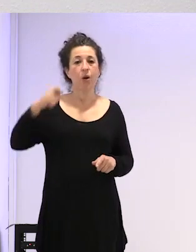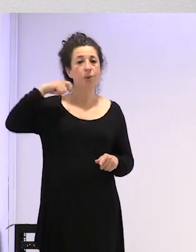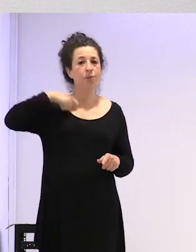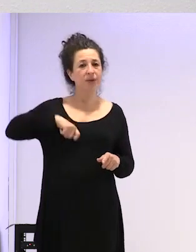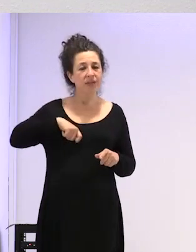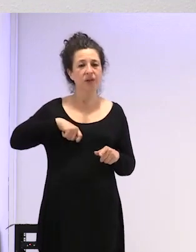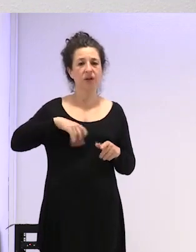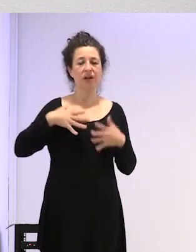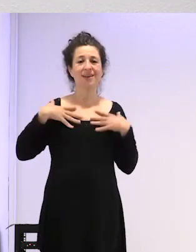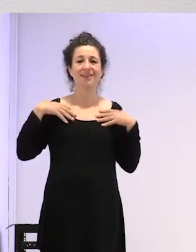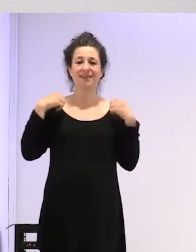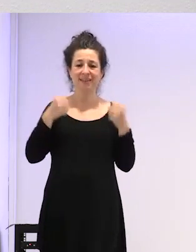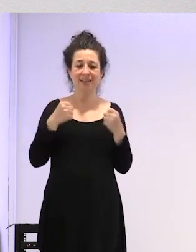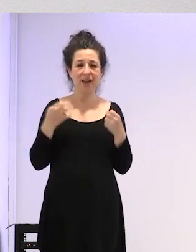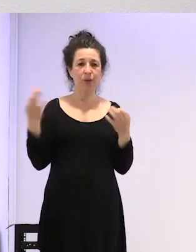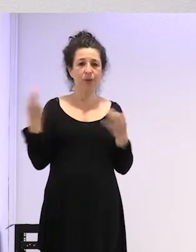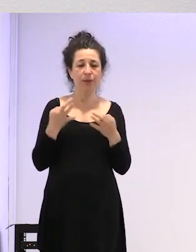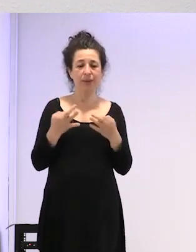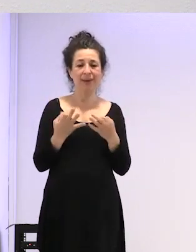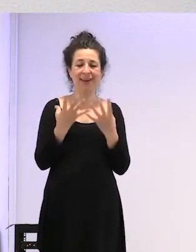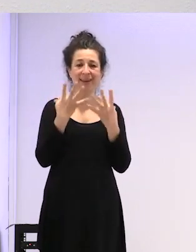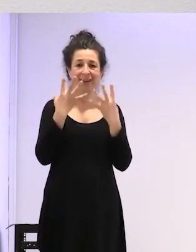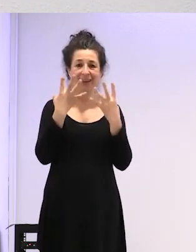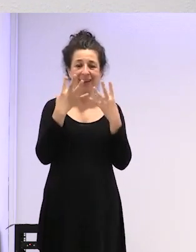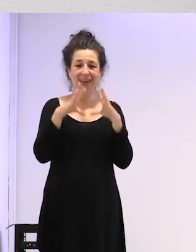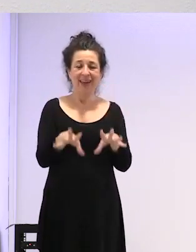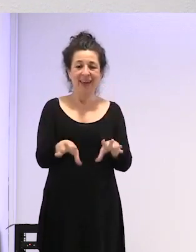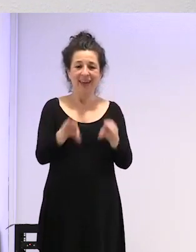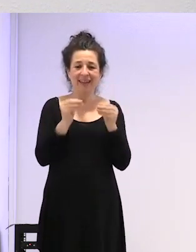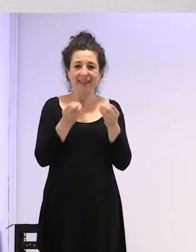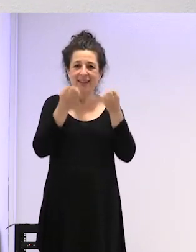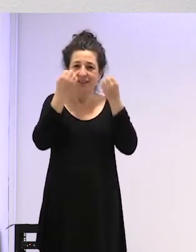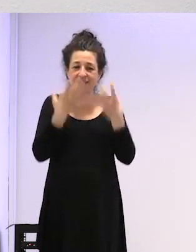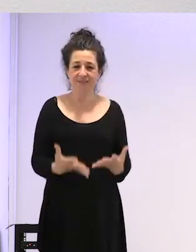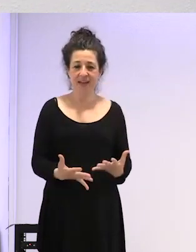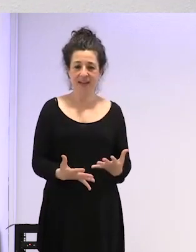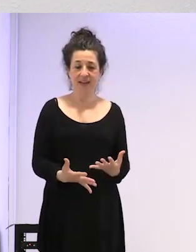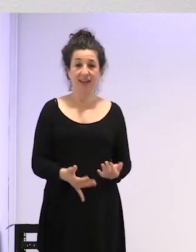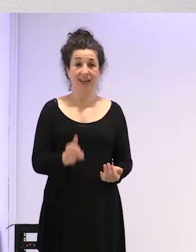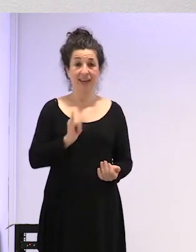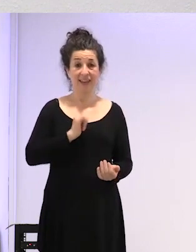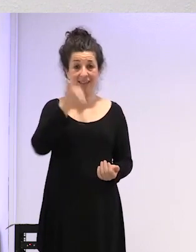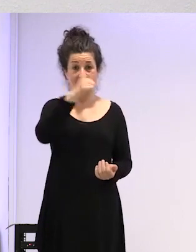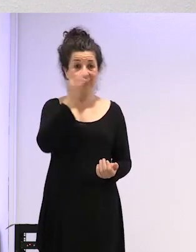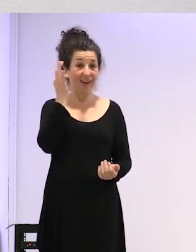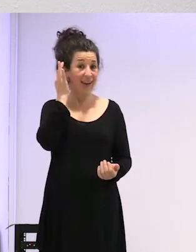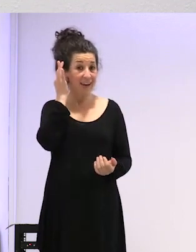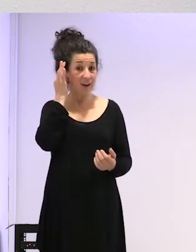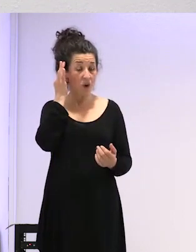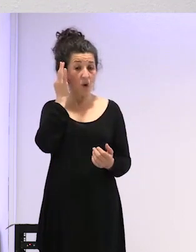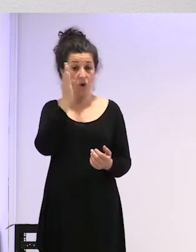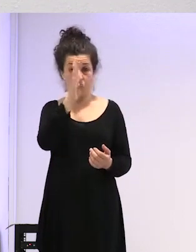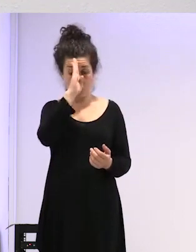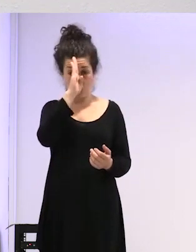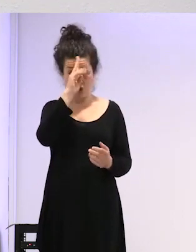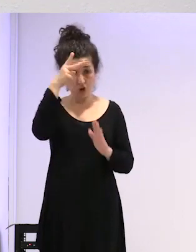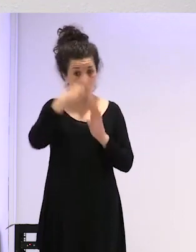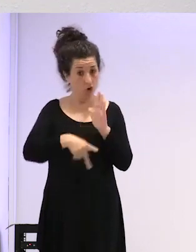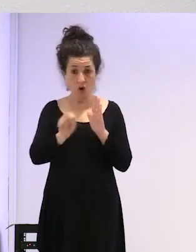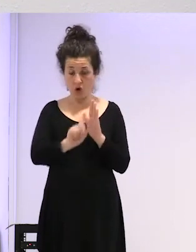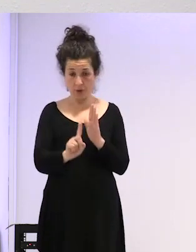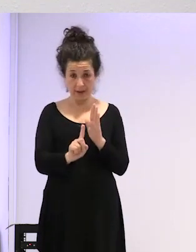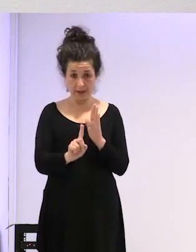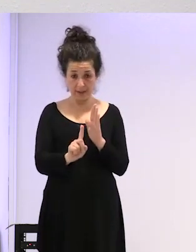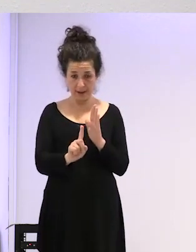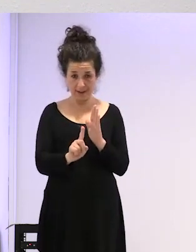entiendan que supone tener una identidad de género no normativa en una sociedad tan cuadriculada